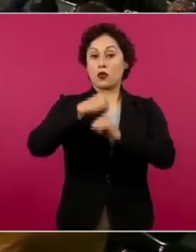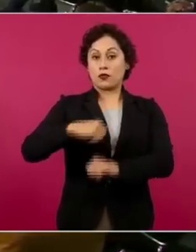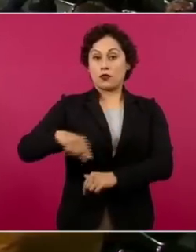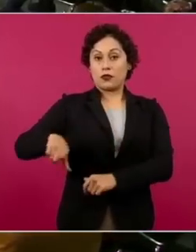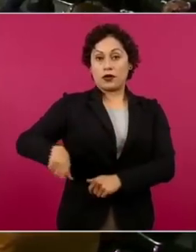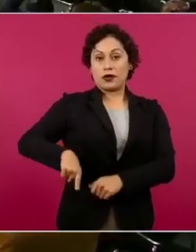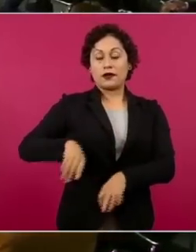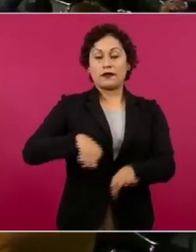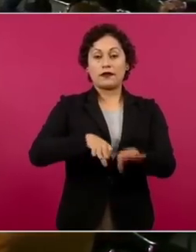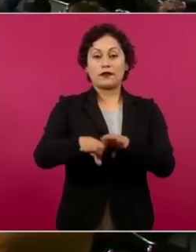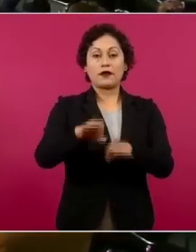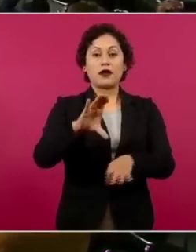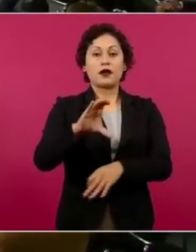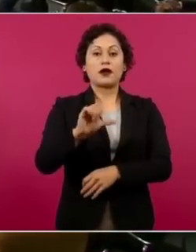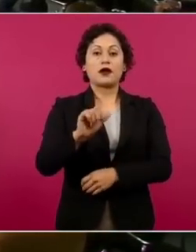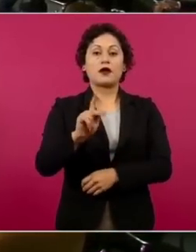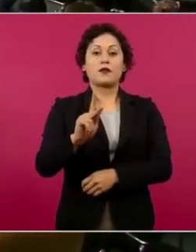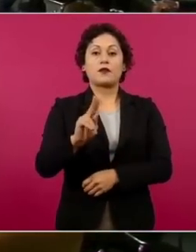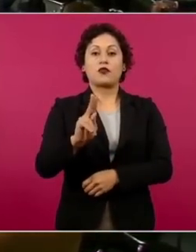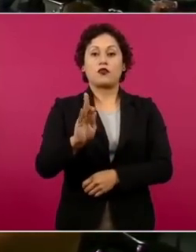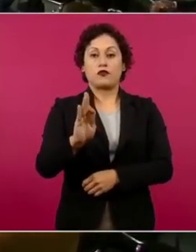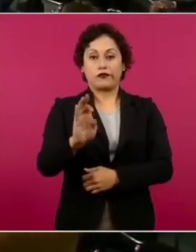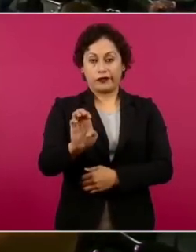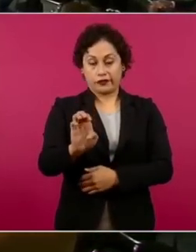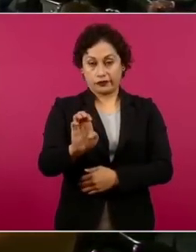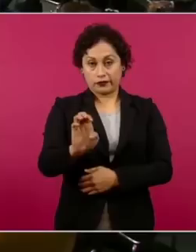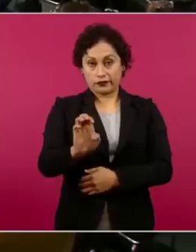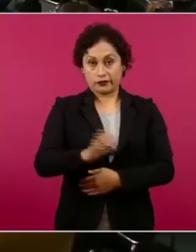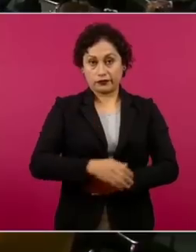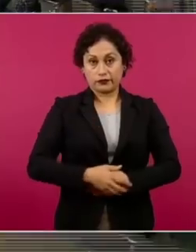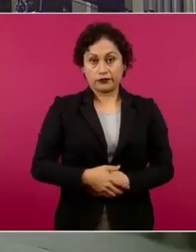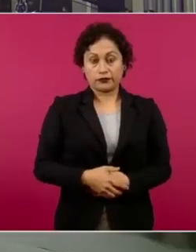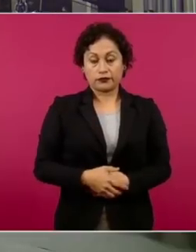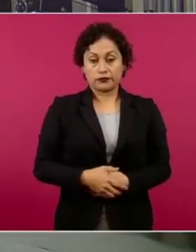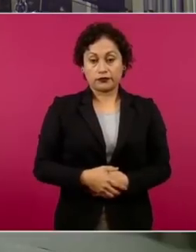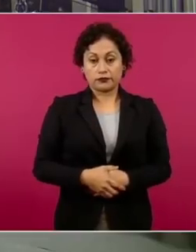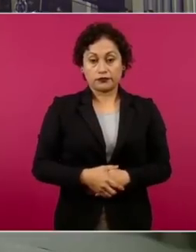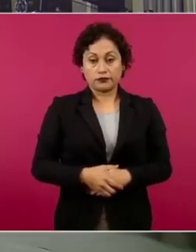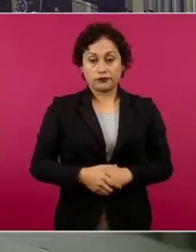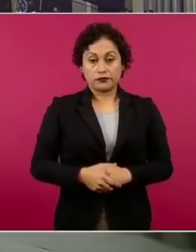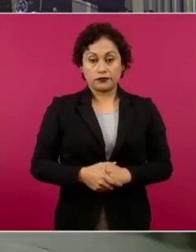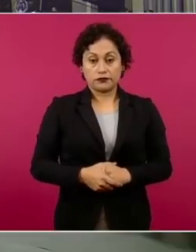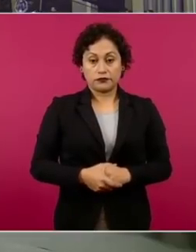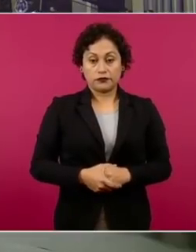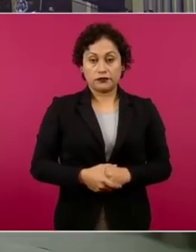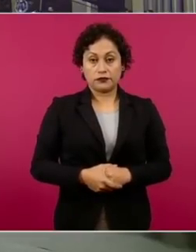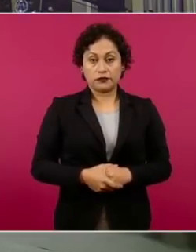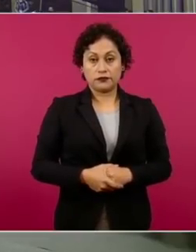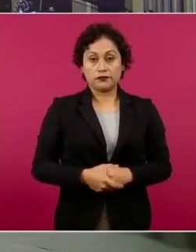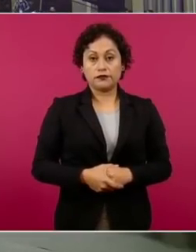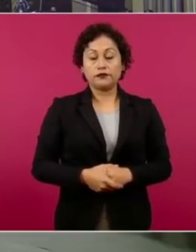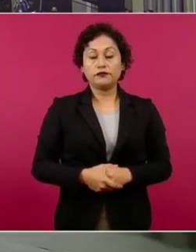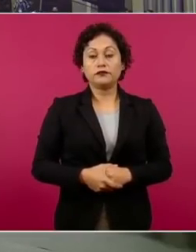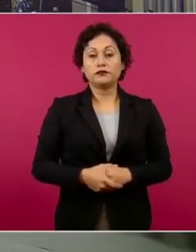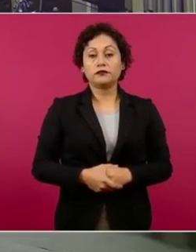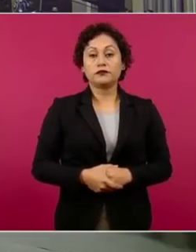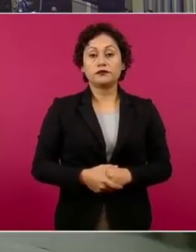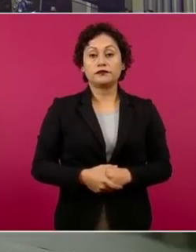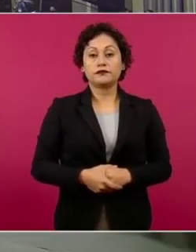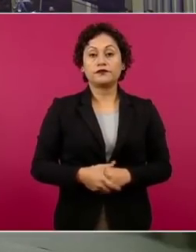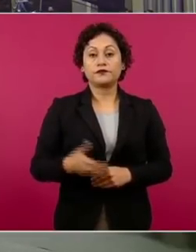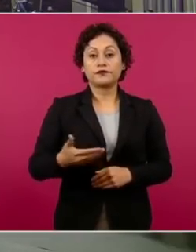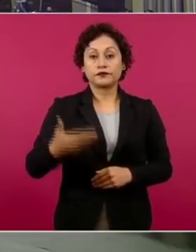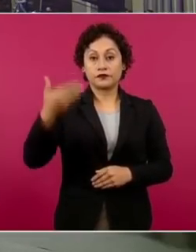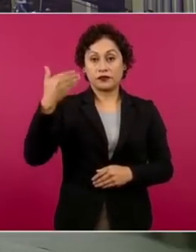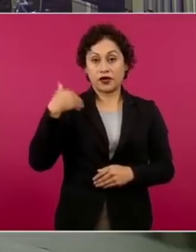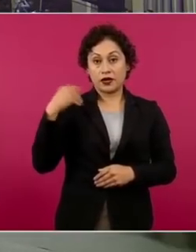que cuando se hizo la solicitud de